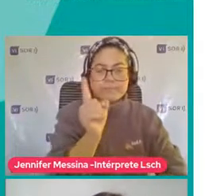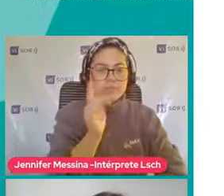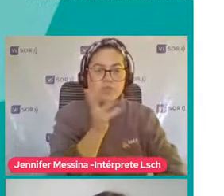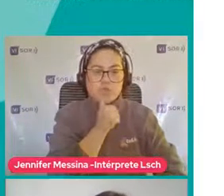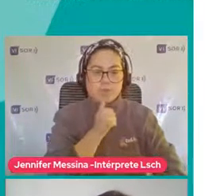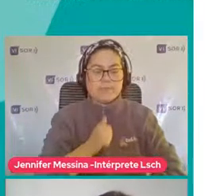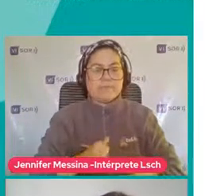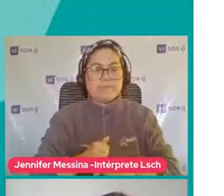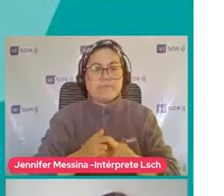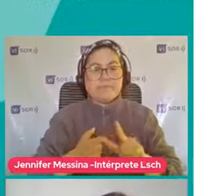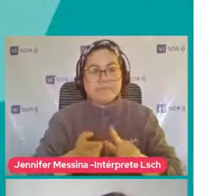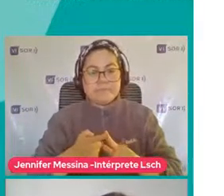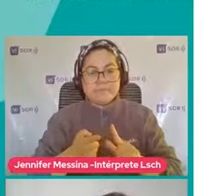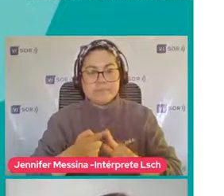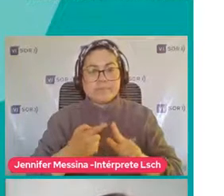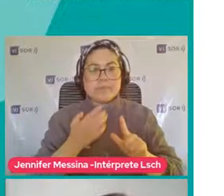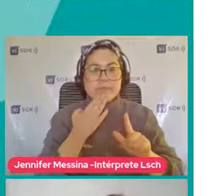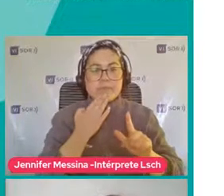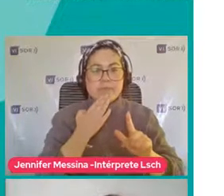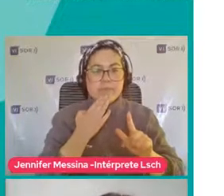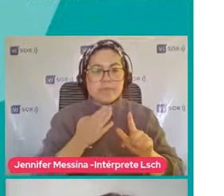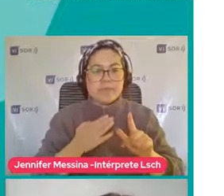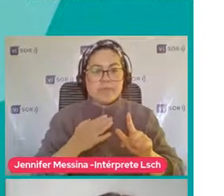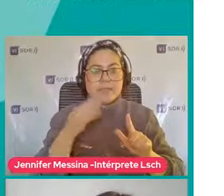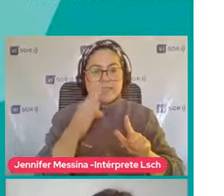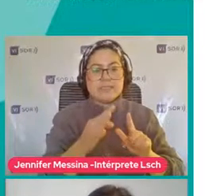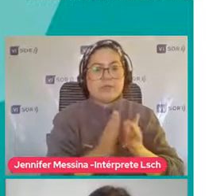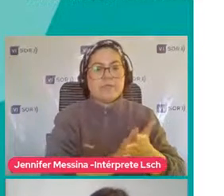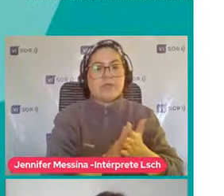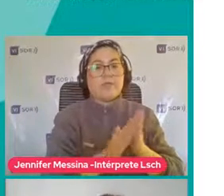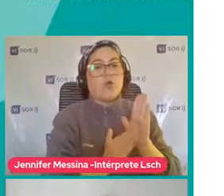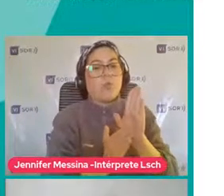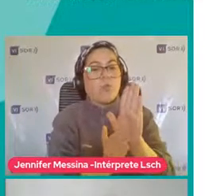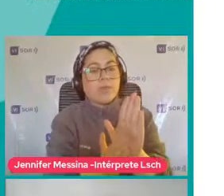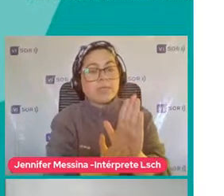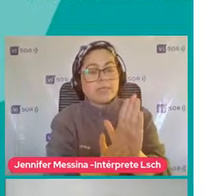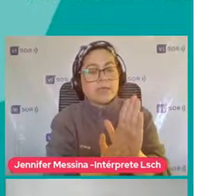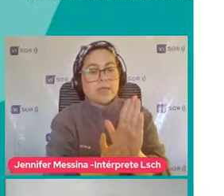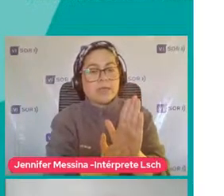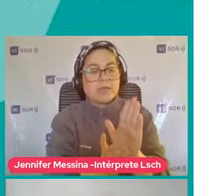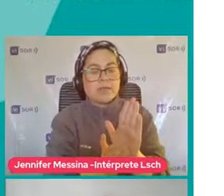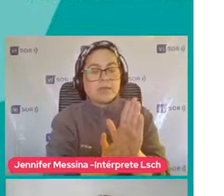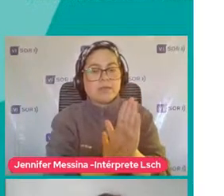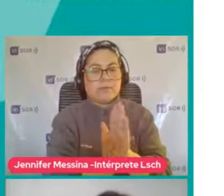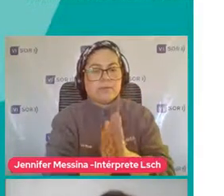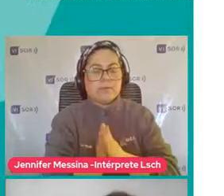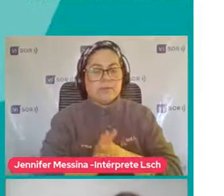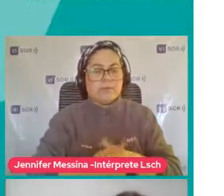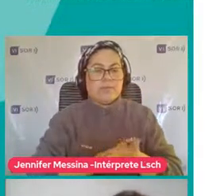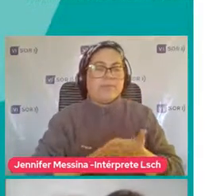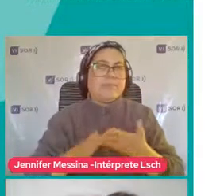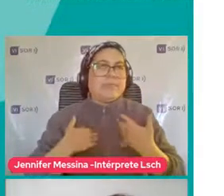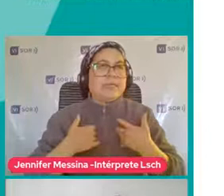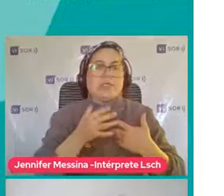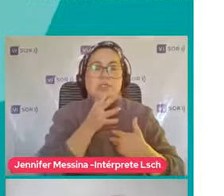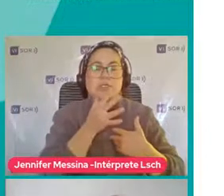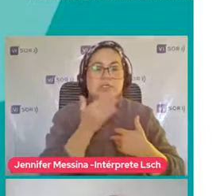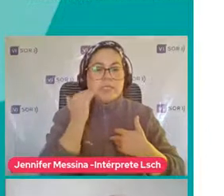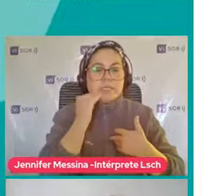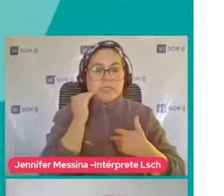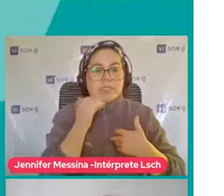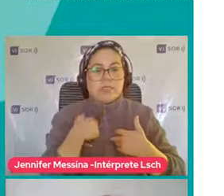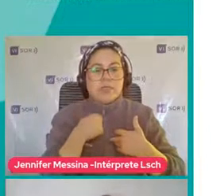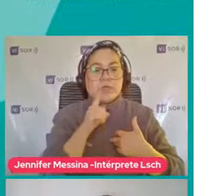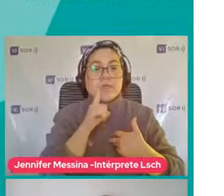aquí también Es la misma pregunta Pero si es solo Para mostrar algo O sea Es que yo No sé Porque yo tengo aquí Un pegamento